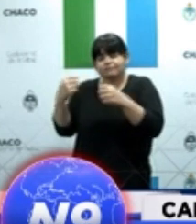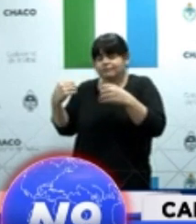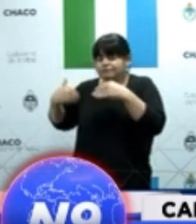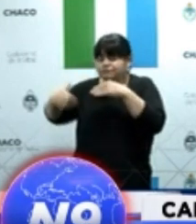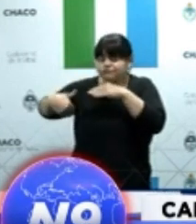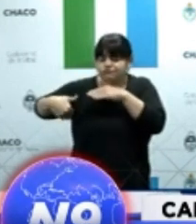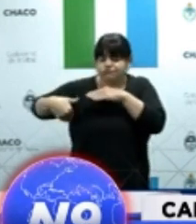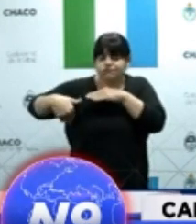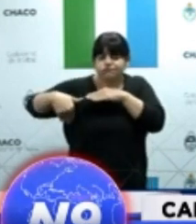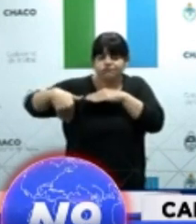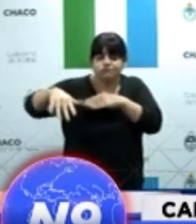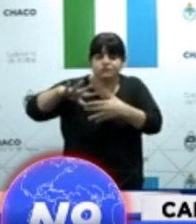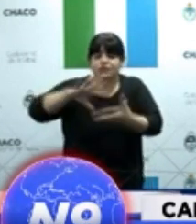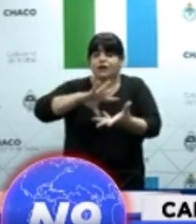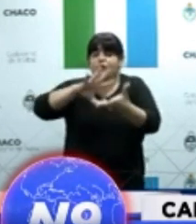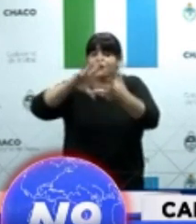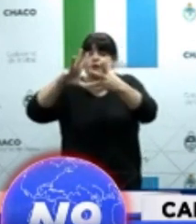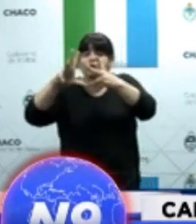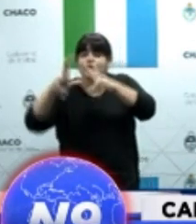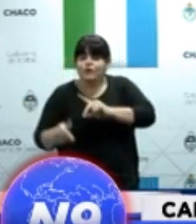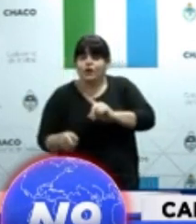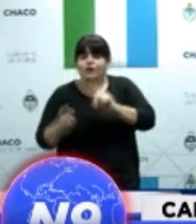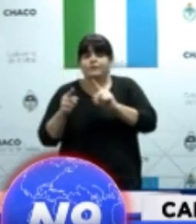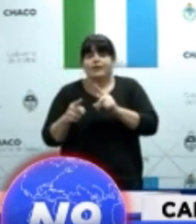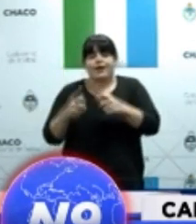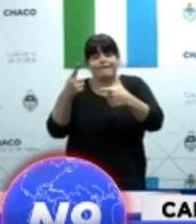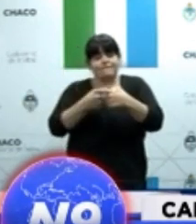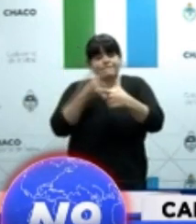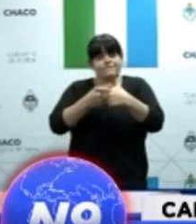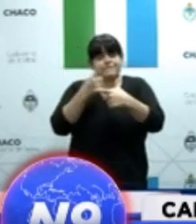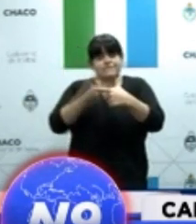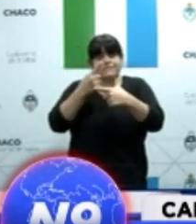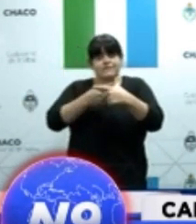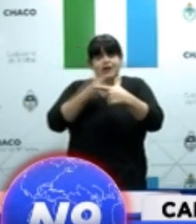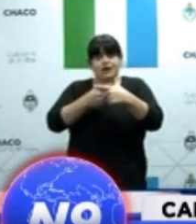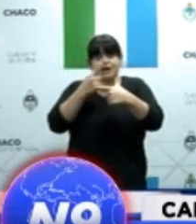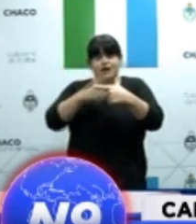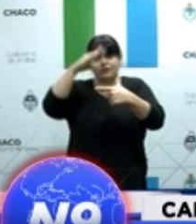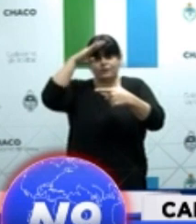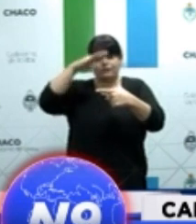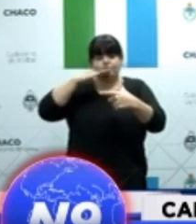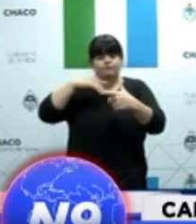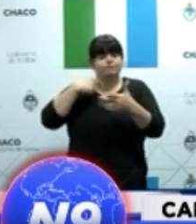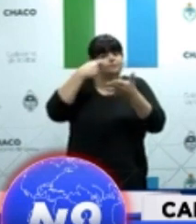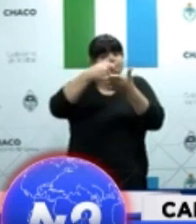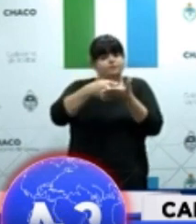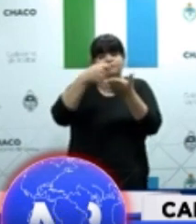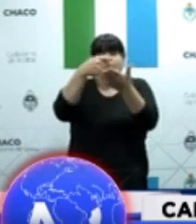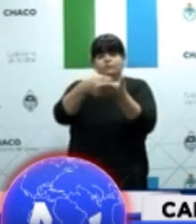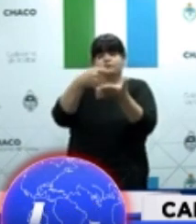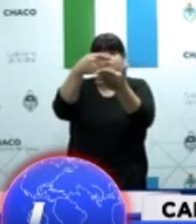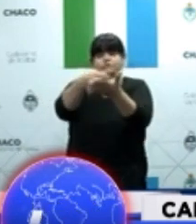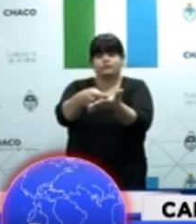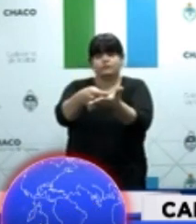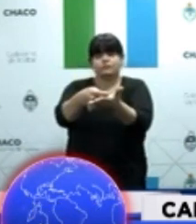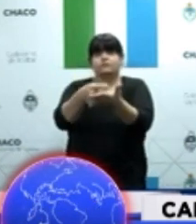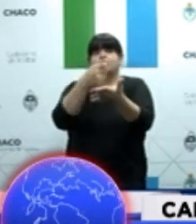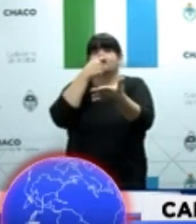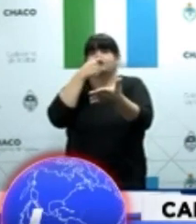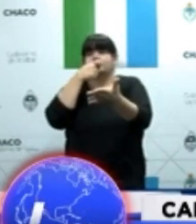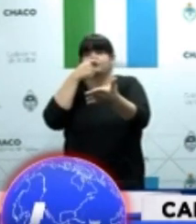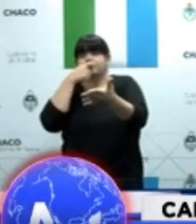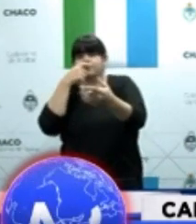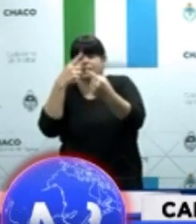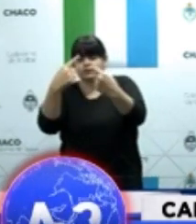para la adquisición de insumos y provisión de equipos de EPP, digamos, de protección